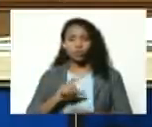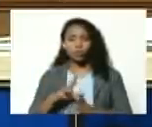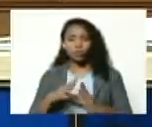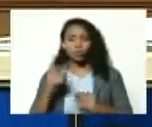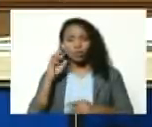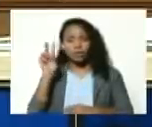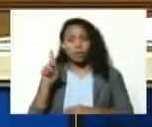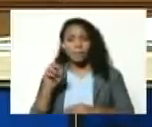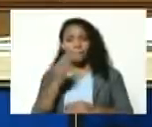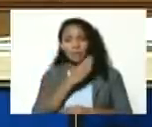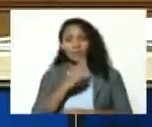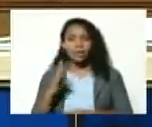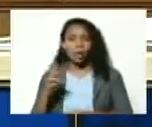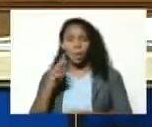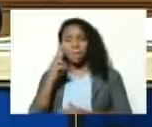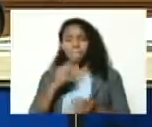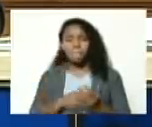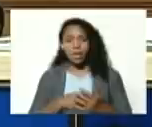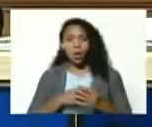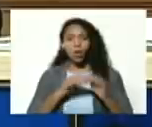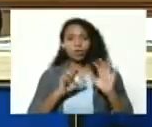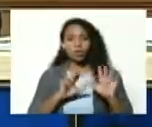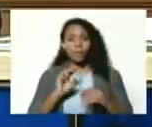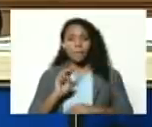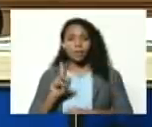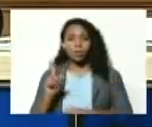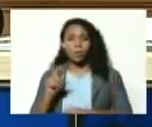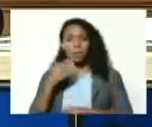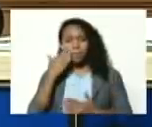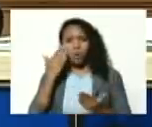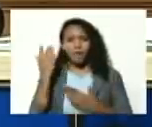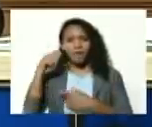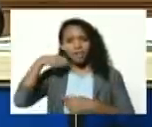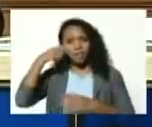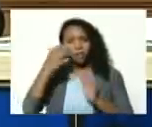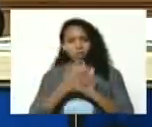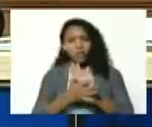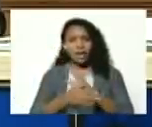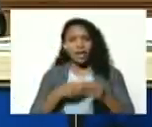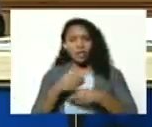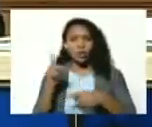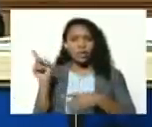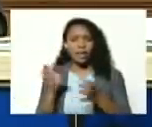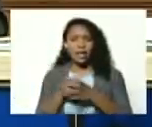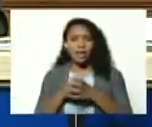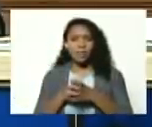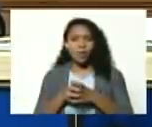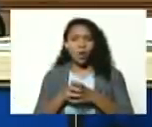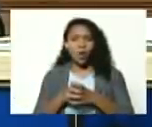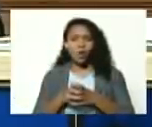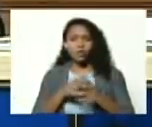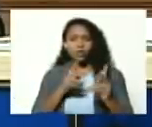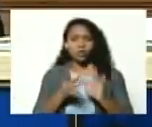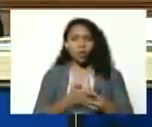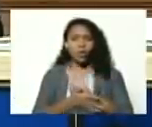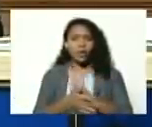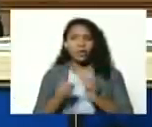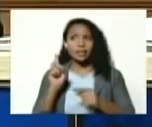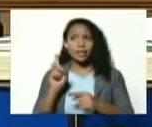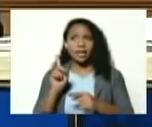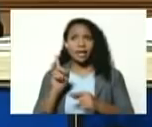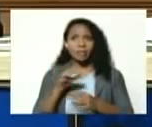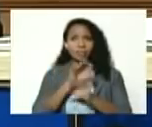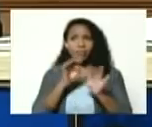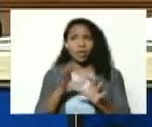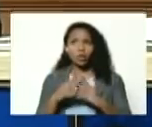1821 2021 vamos a ver un videíto que hizo este equipo de prensa presidencial para regalárselo a toda